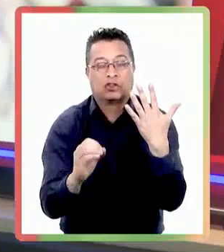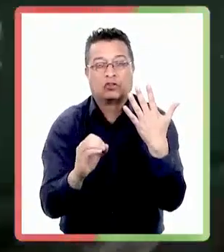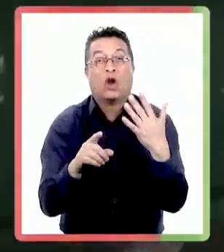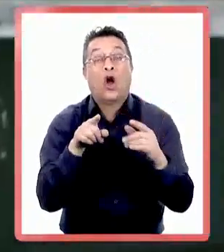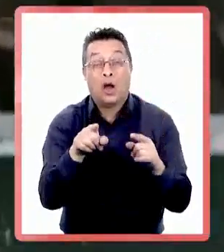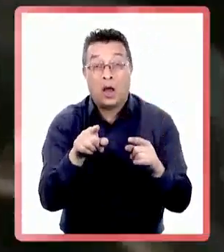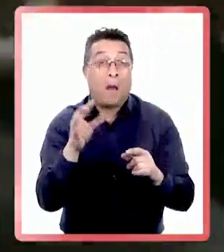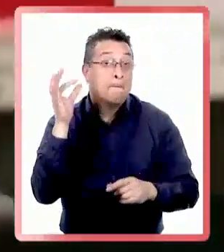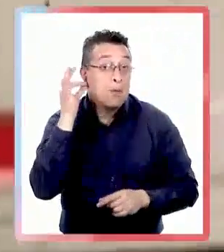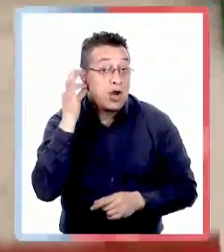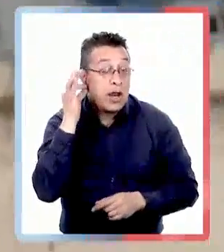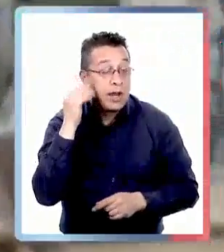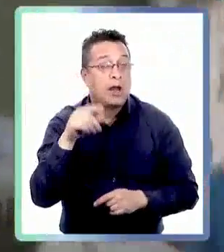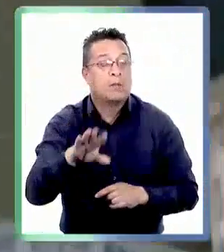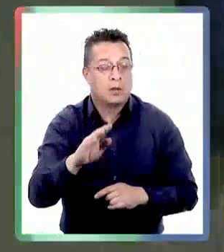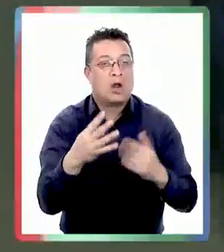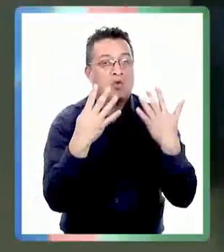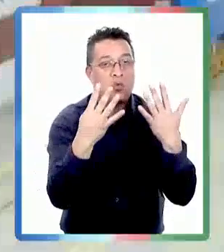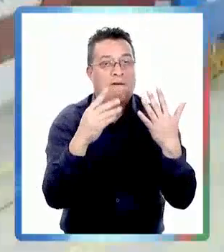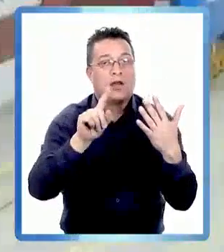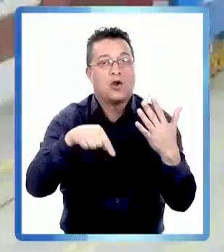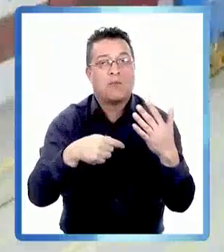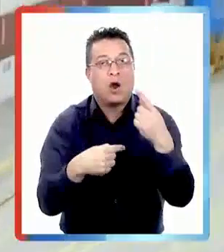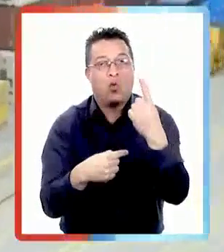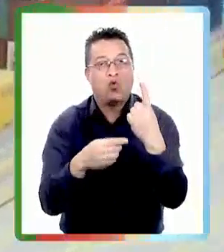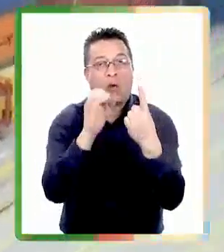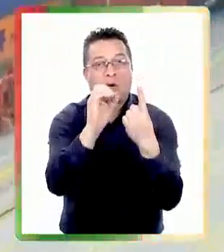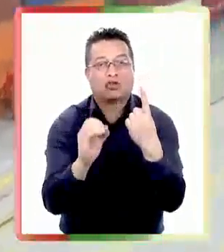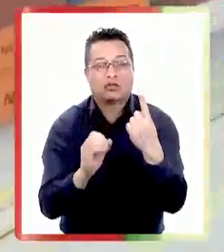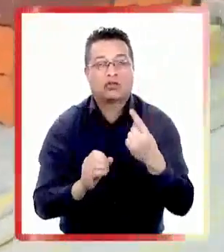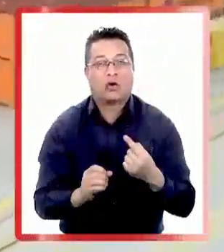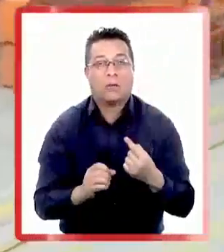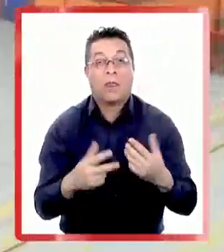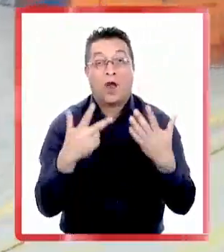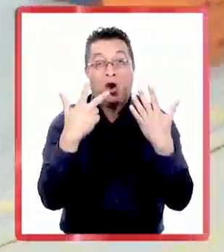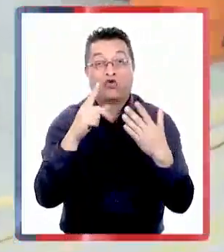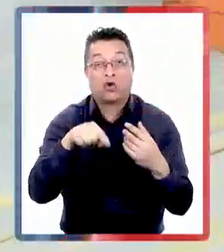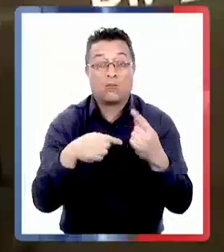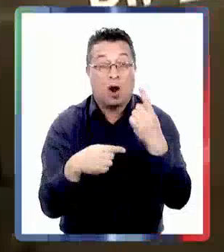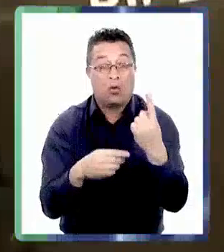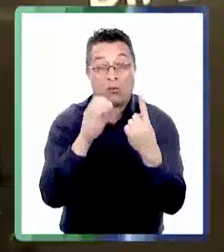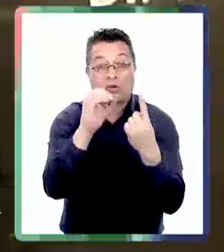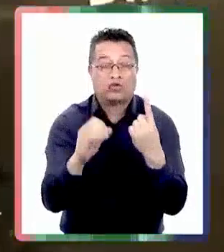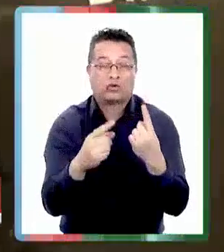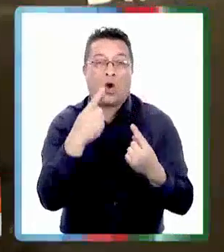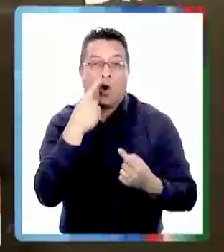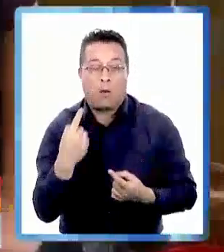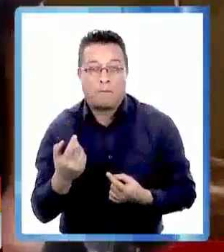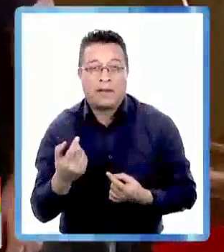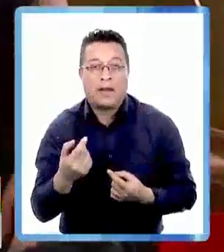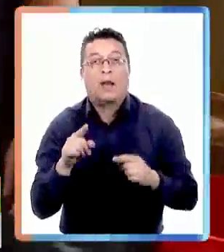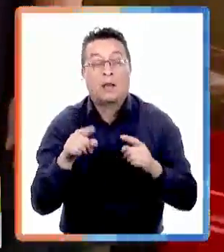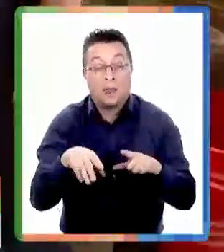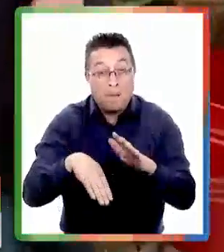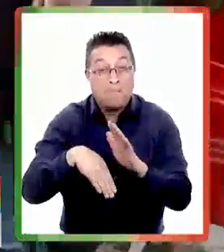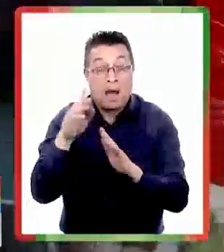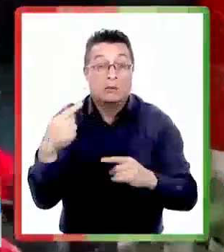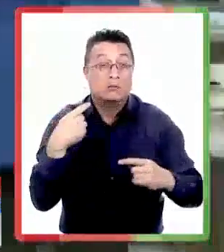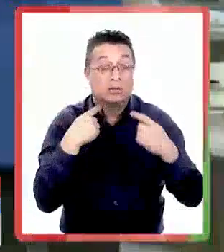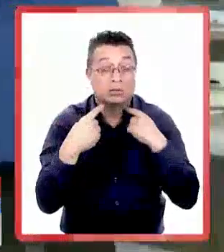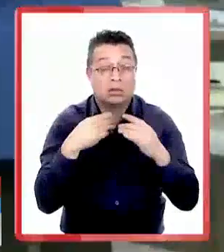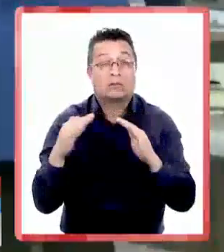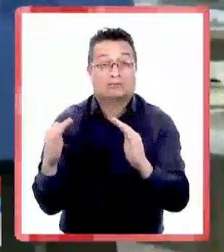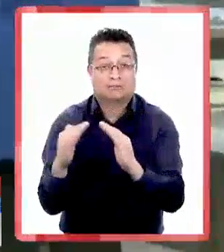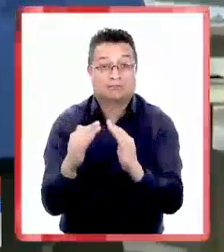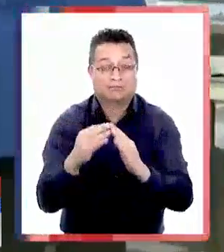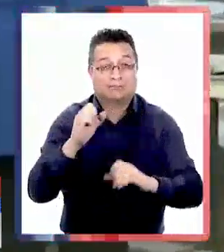porque entre las mujeres el desempleo es de 9,1% y 8,1% en los hombres los sectores más afectados fueron los